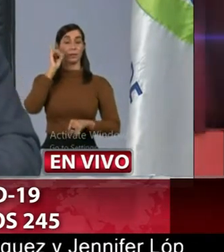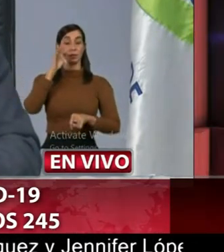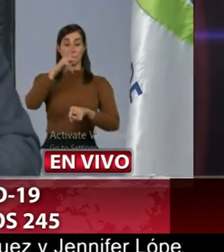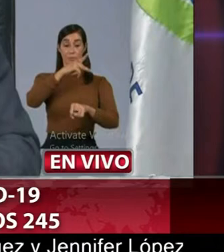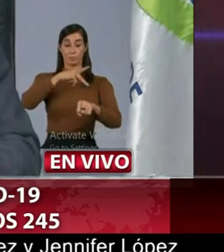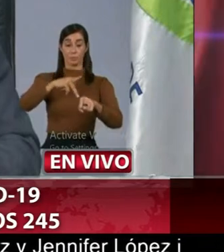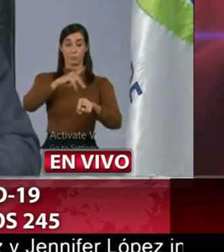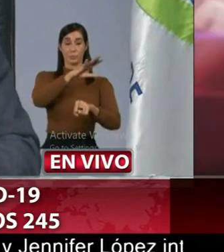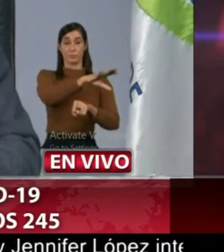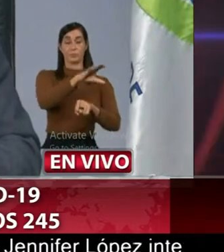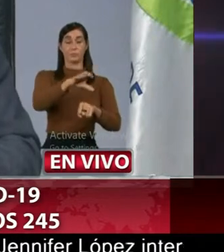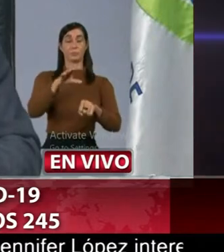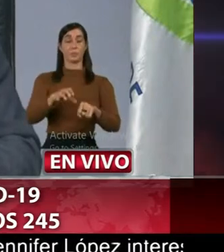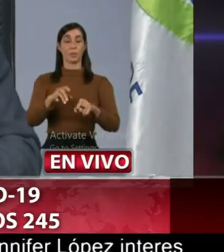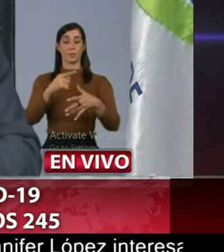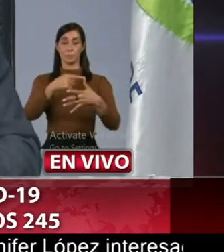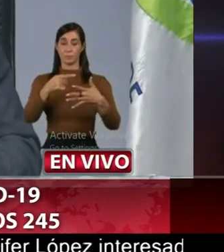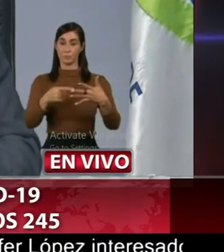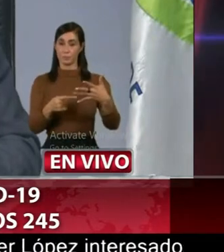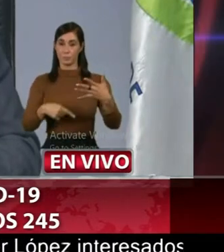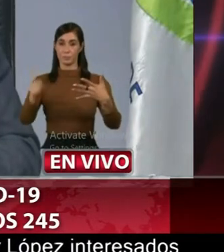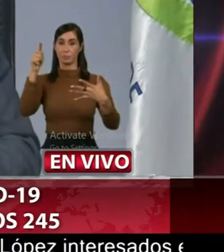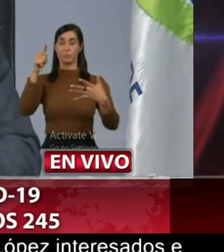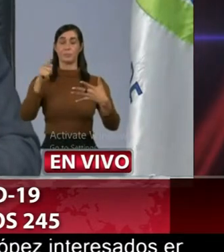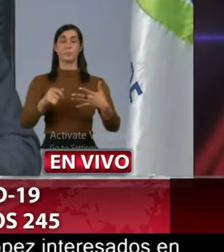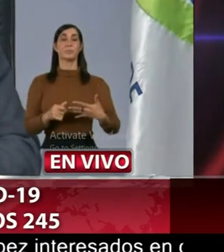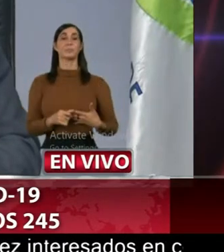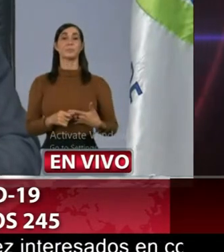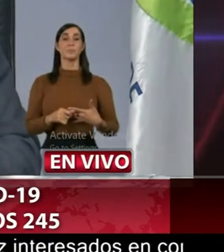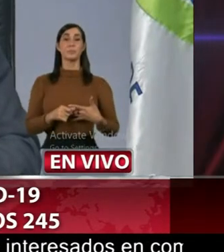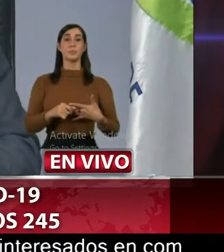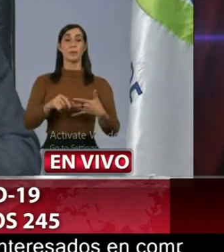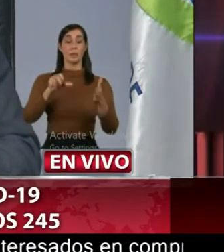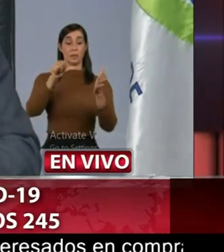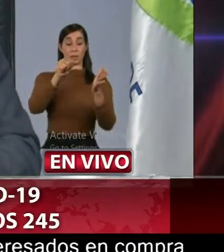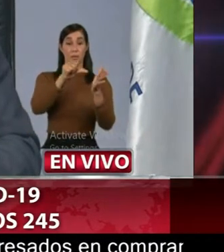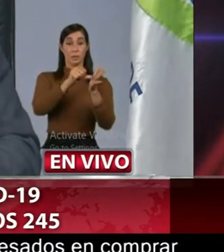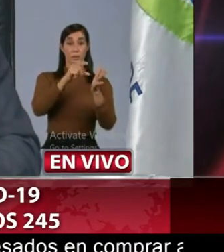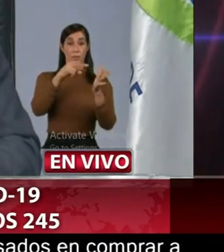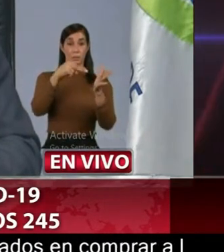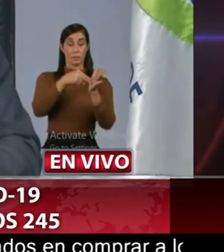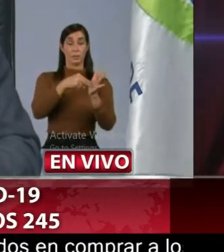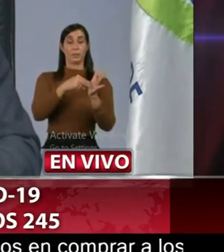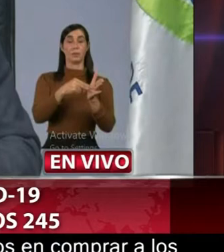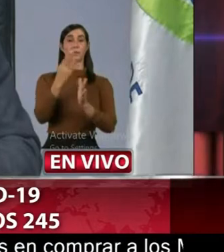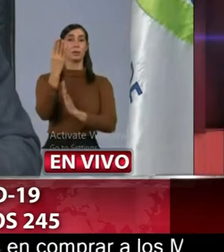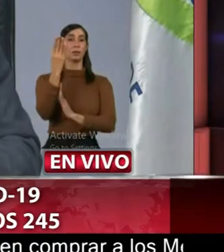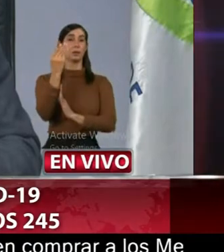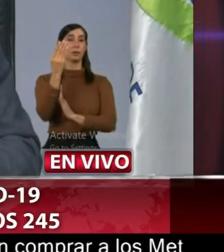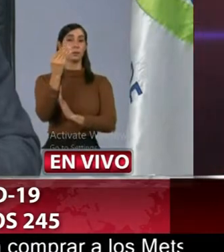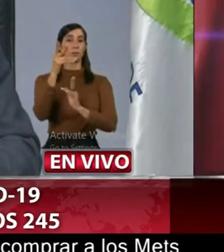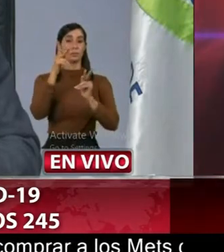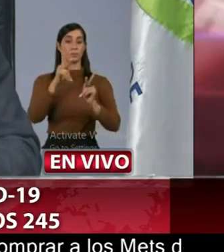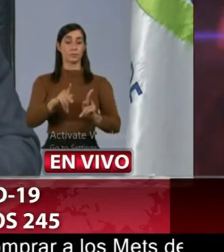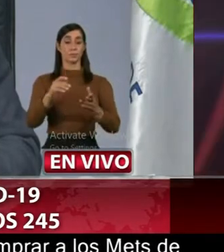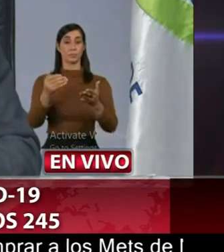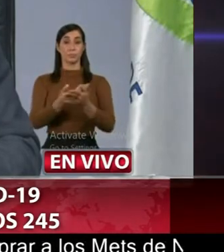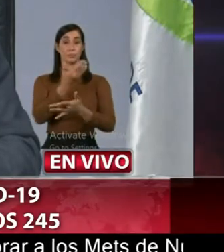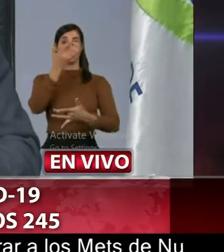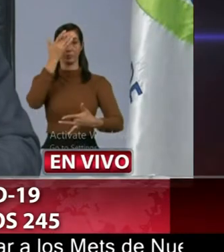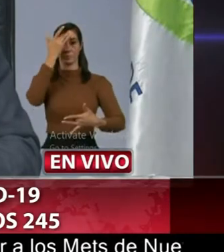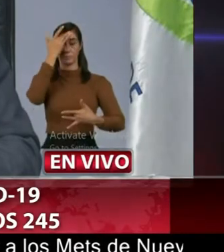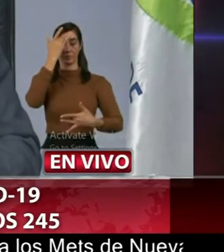provincias ha sido el siguiente Distrito Nacional 14 casos nuevos